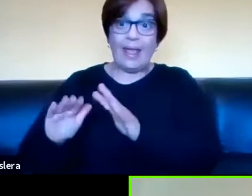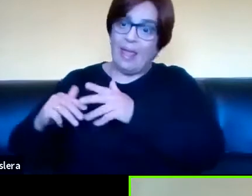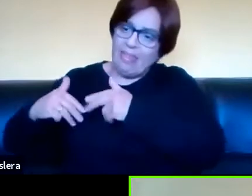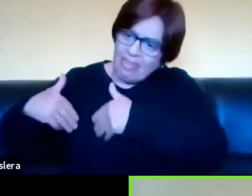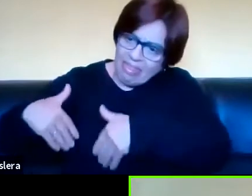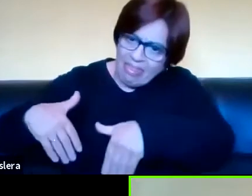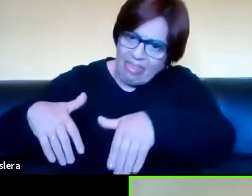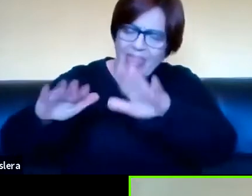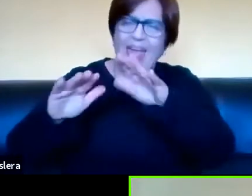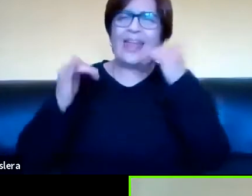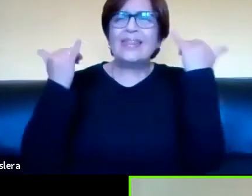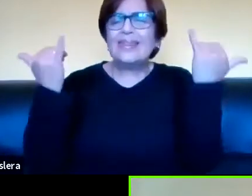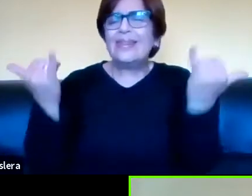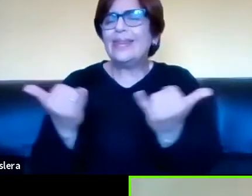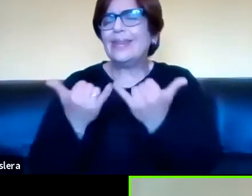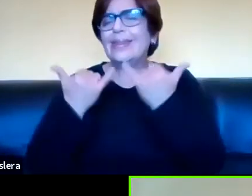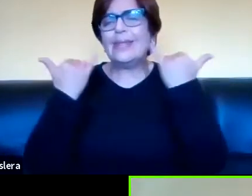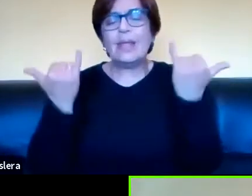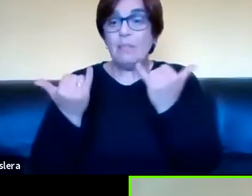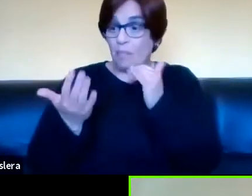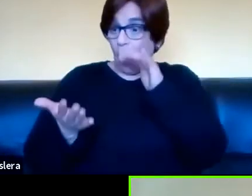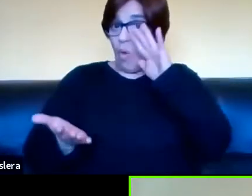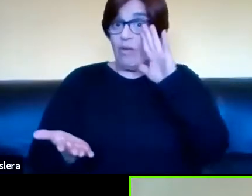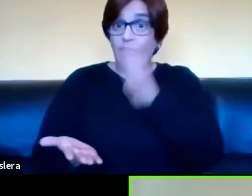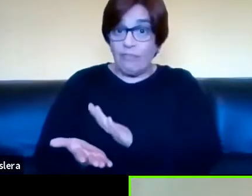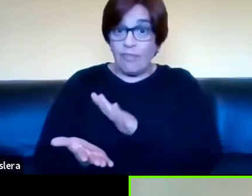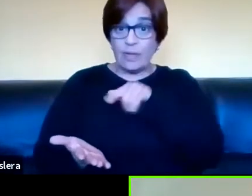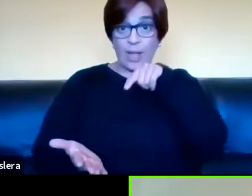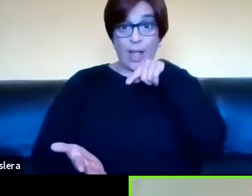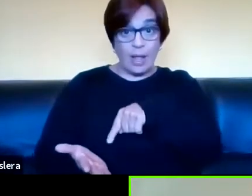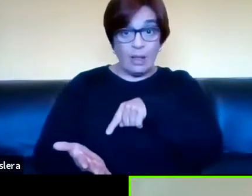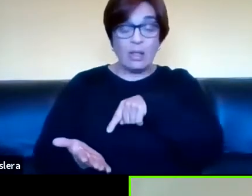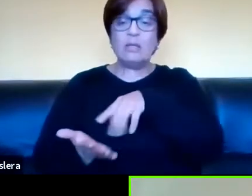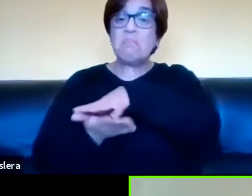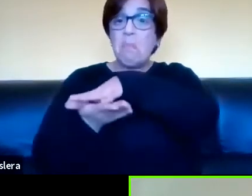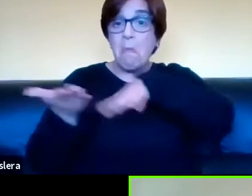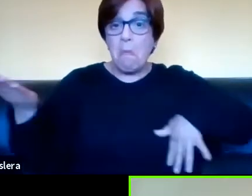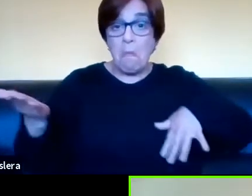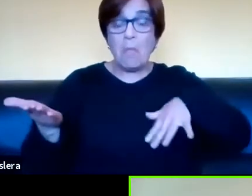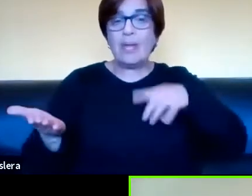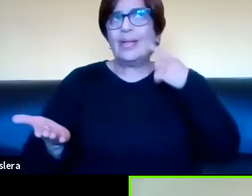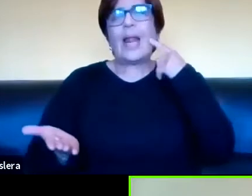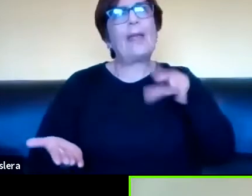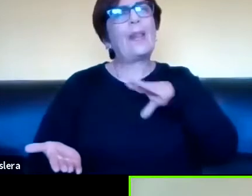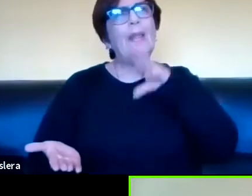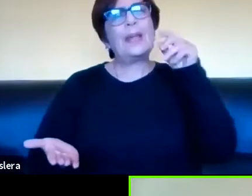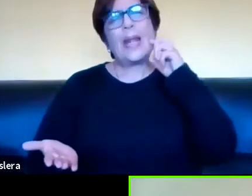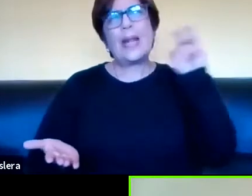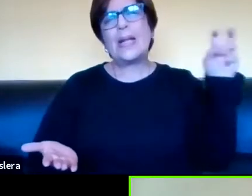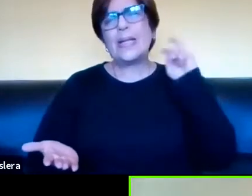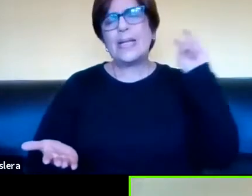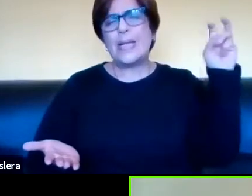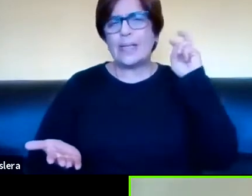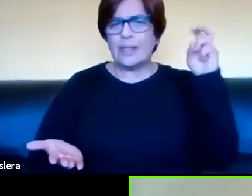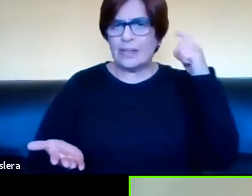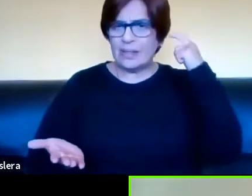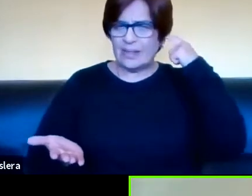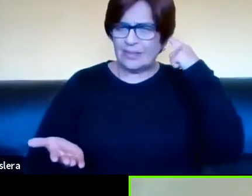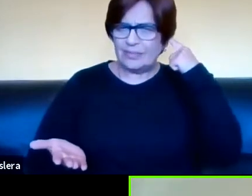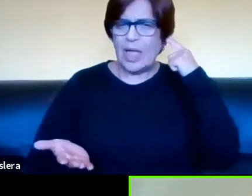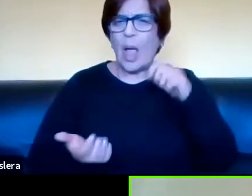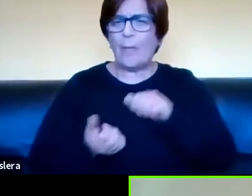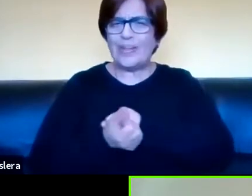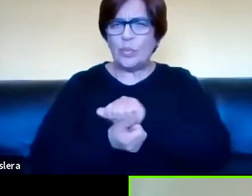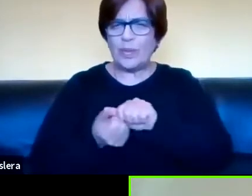a permanecer. Y al permanecer, eso que es un ruido que me acompaña, bueno,